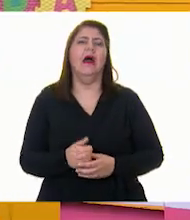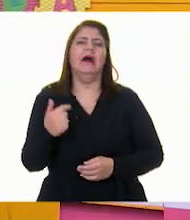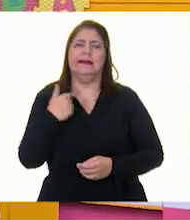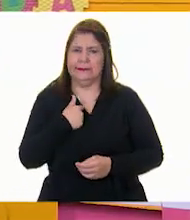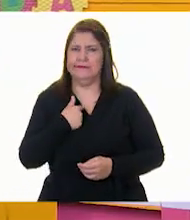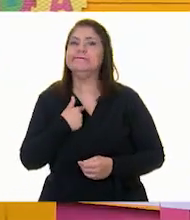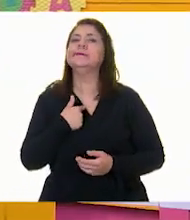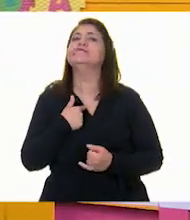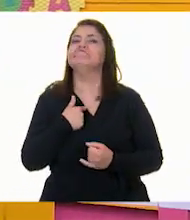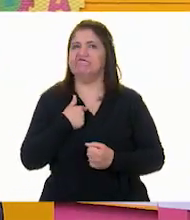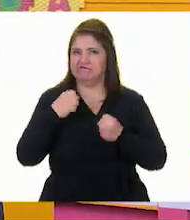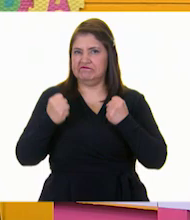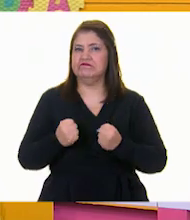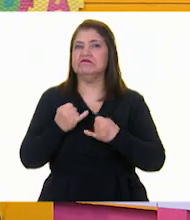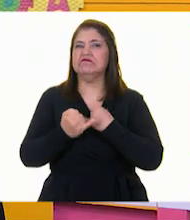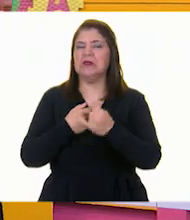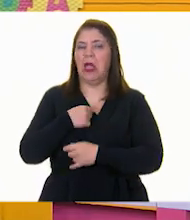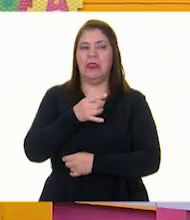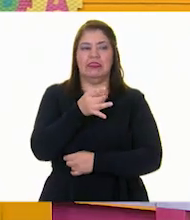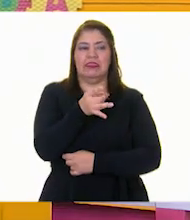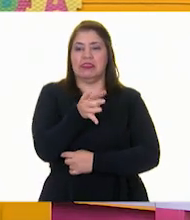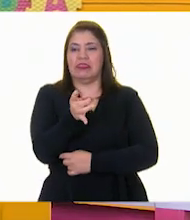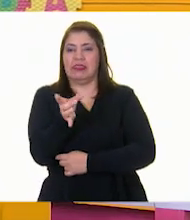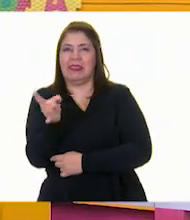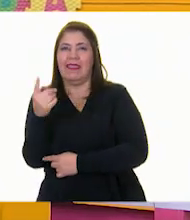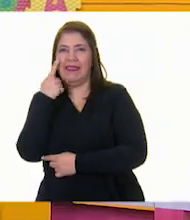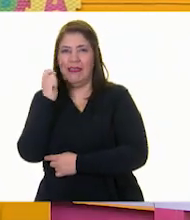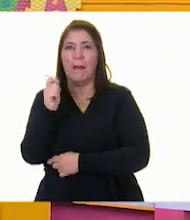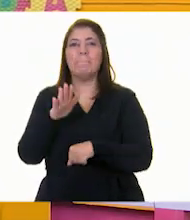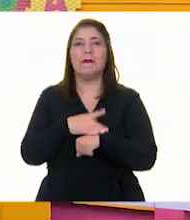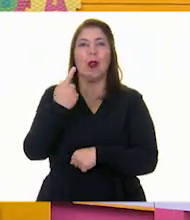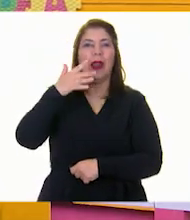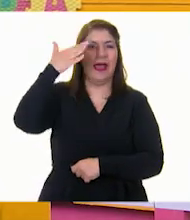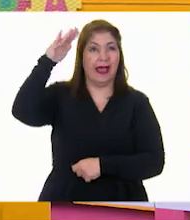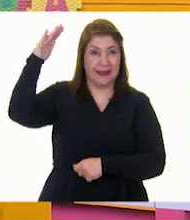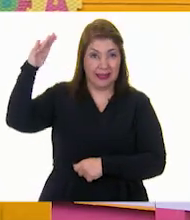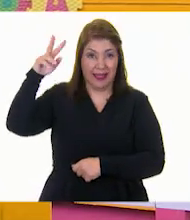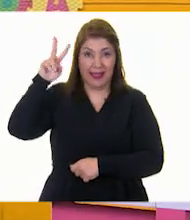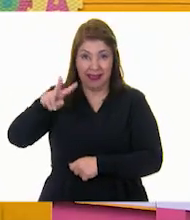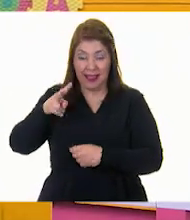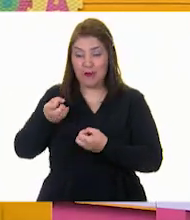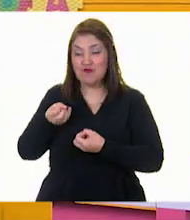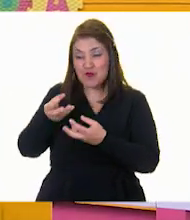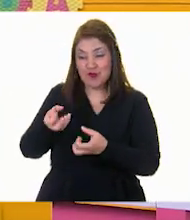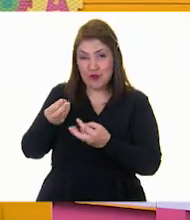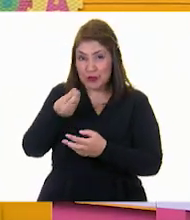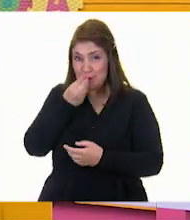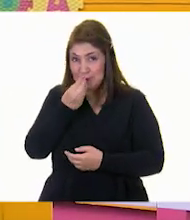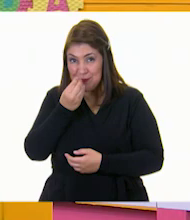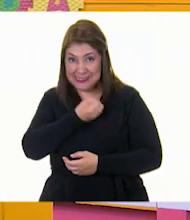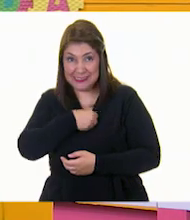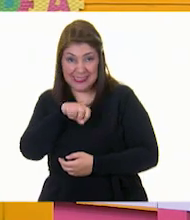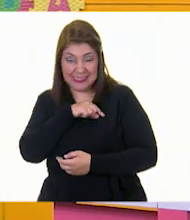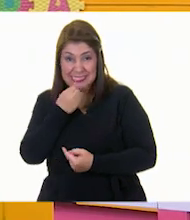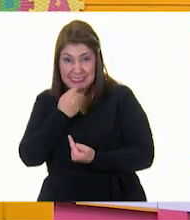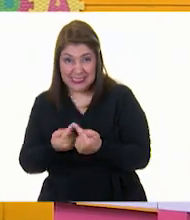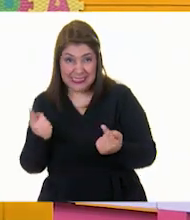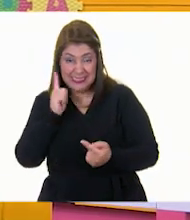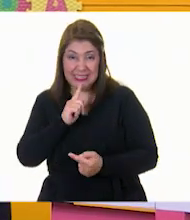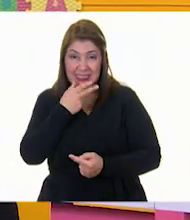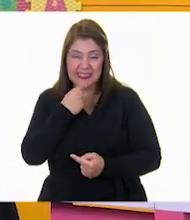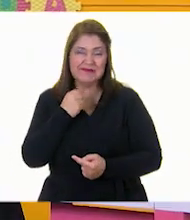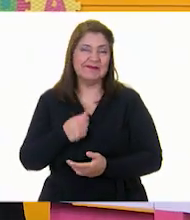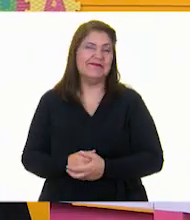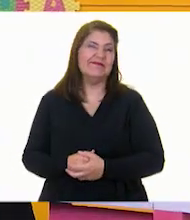Estoy segura que ganaré porque los adultos, en vez de darles cosas nutritivas a las niñas y los niños,